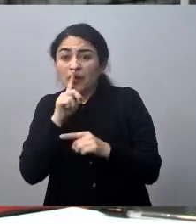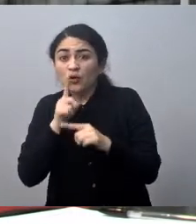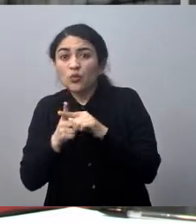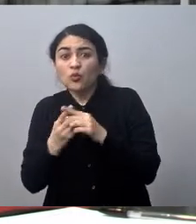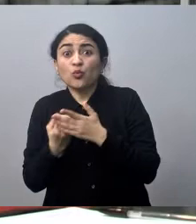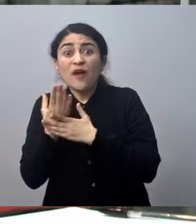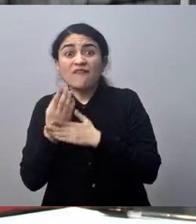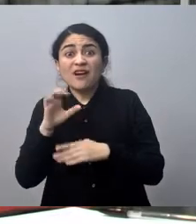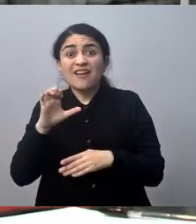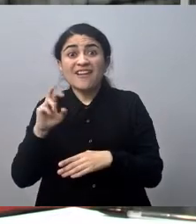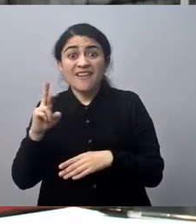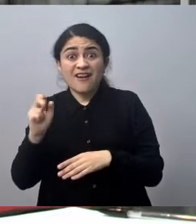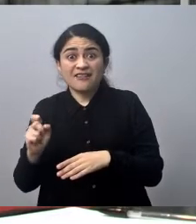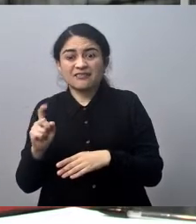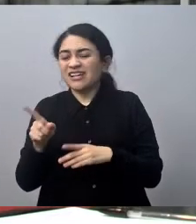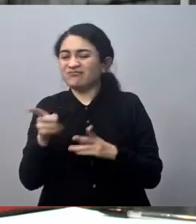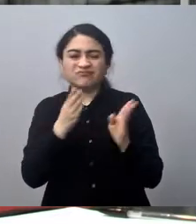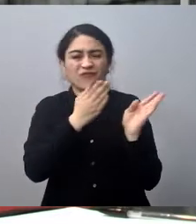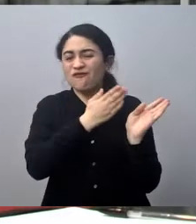impacto ambiental.